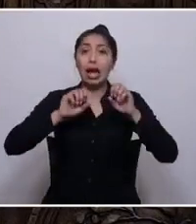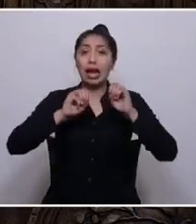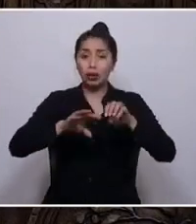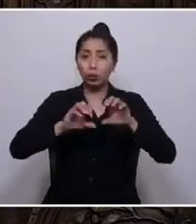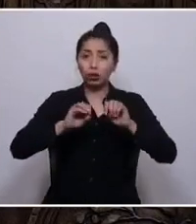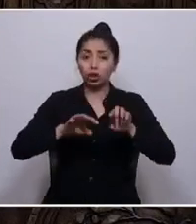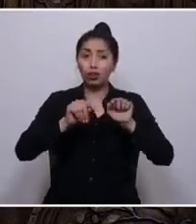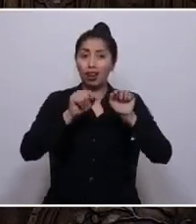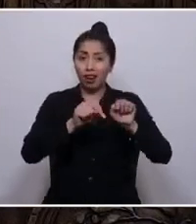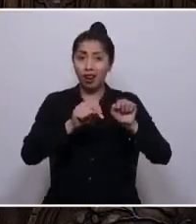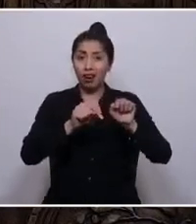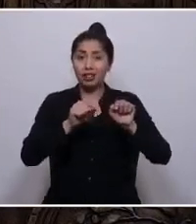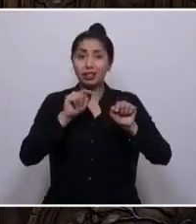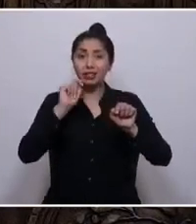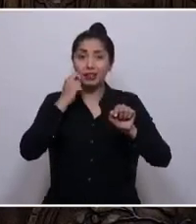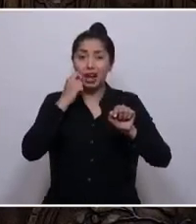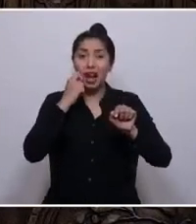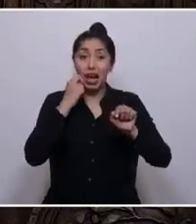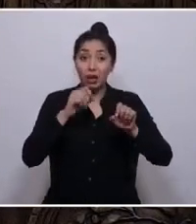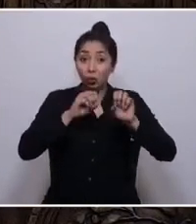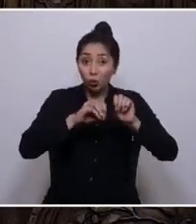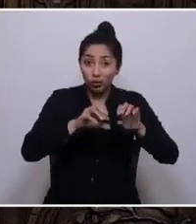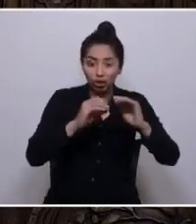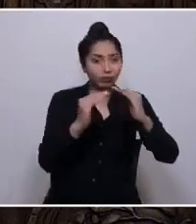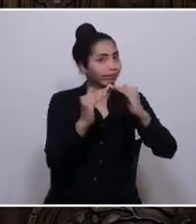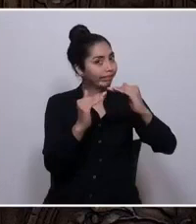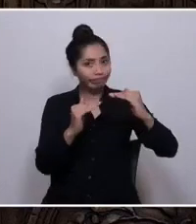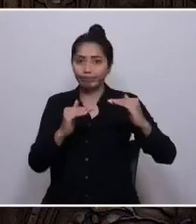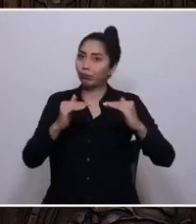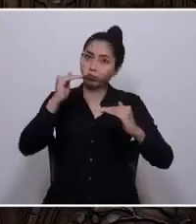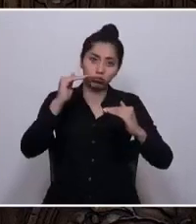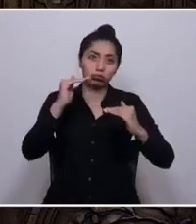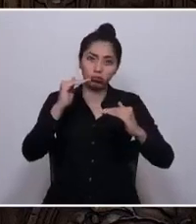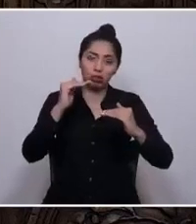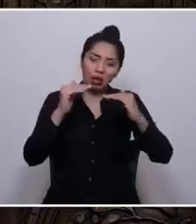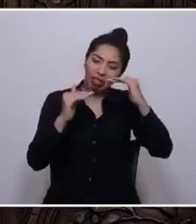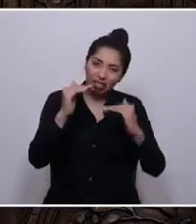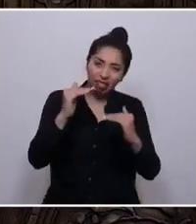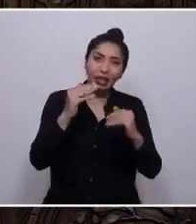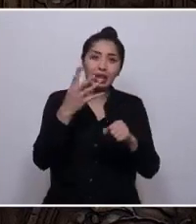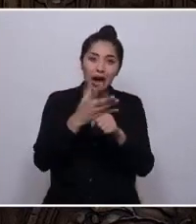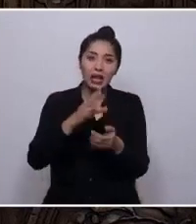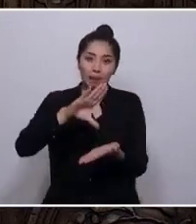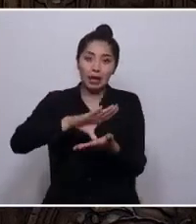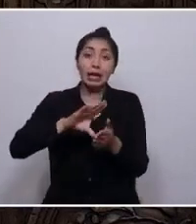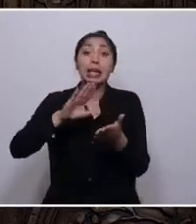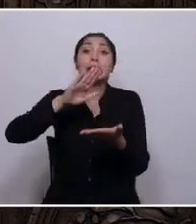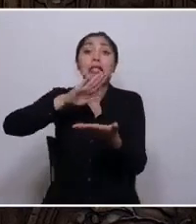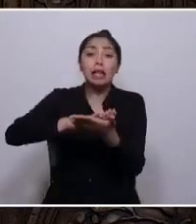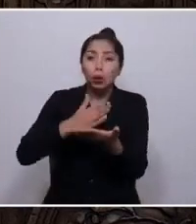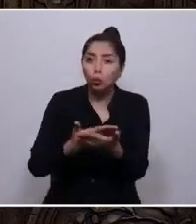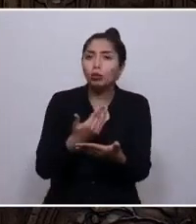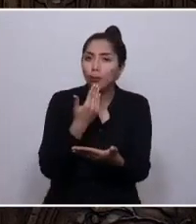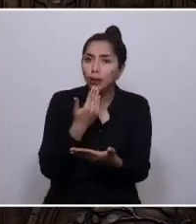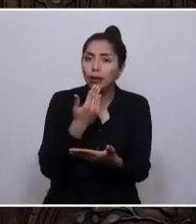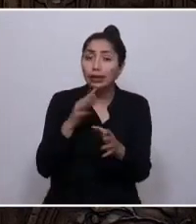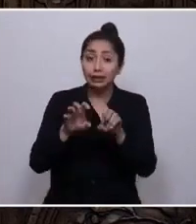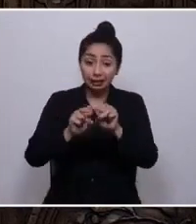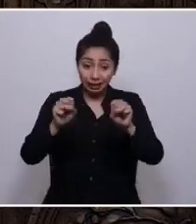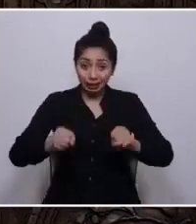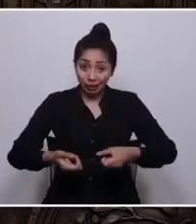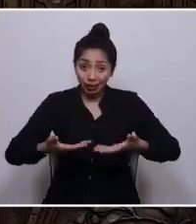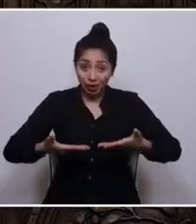hoy es el reflejo de las desigualdades existentes en el país. Salud, los sistemas actuales son elegibles